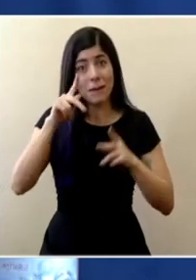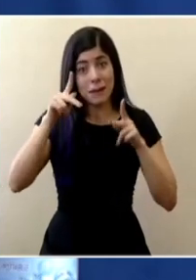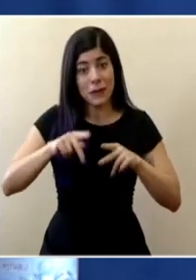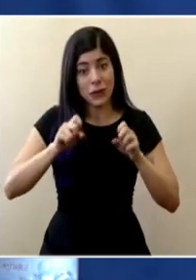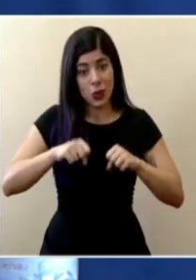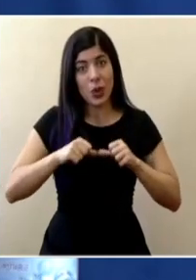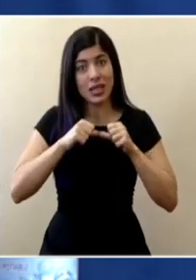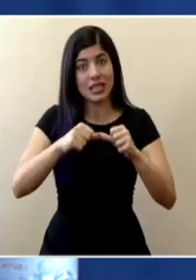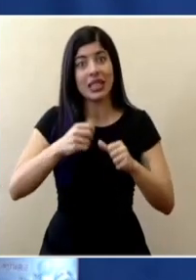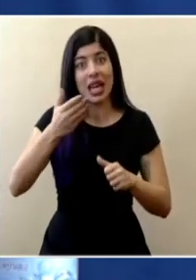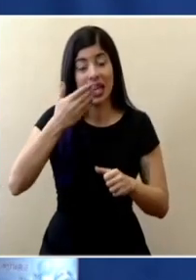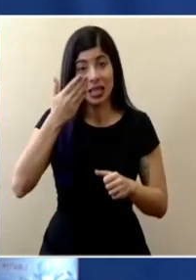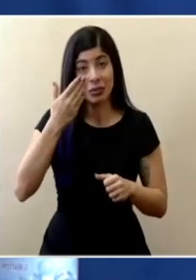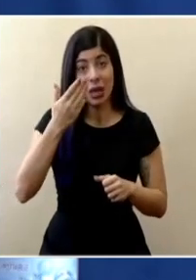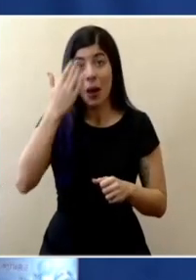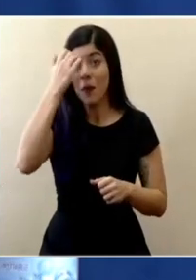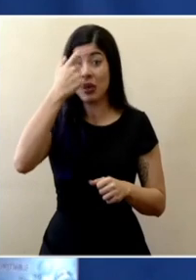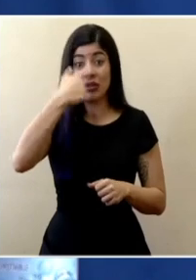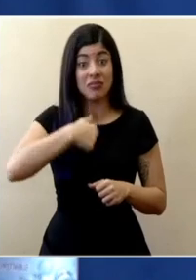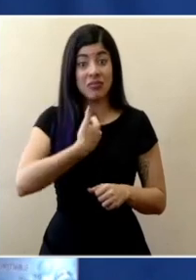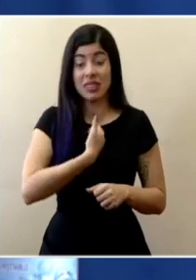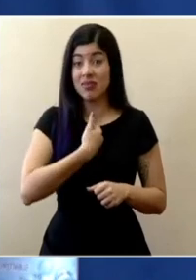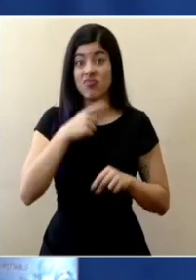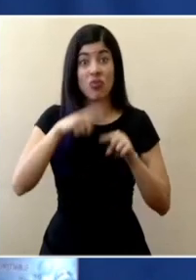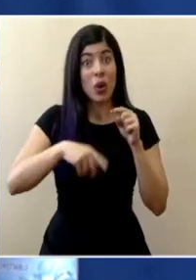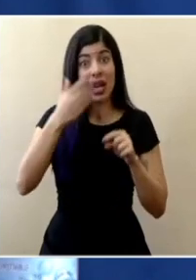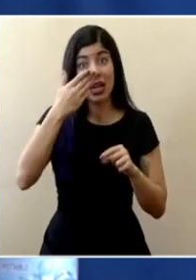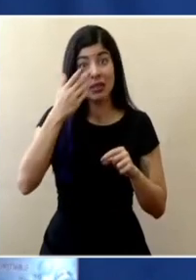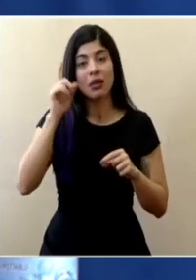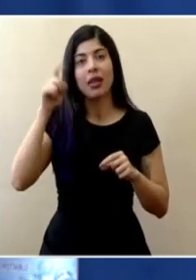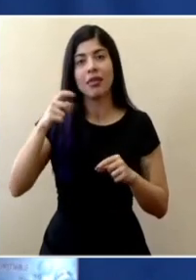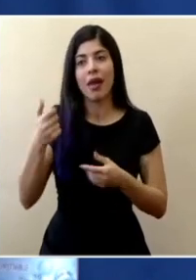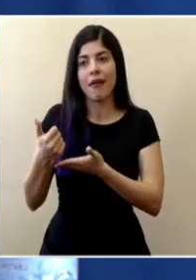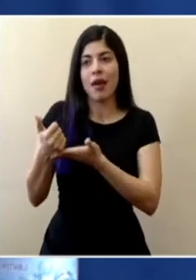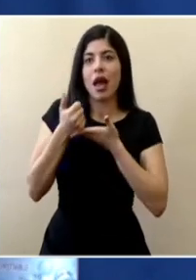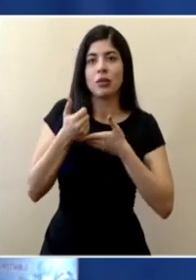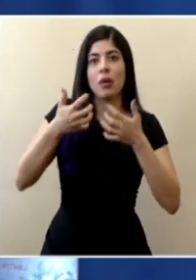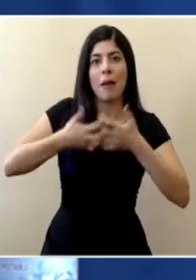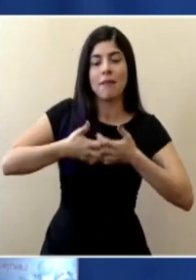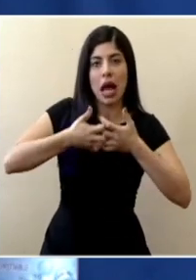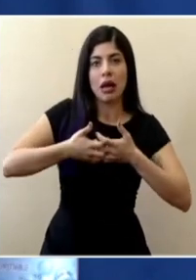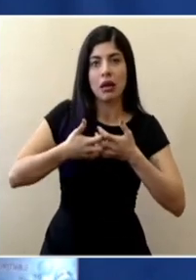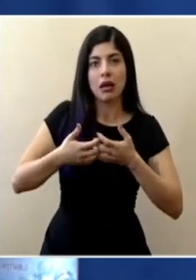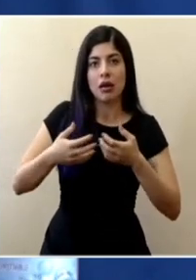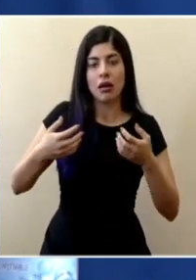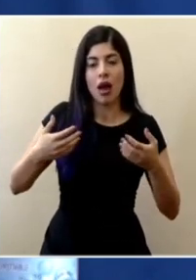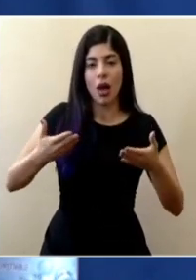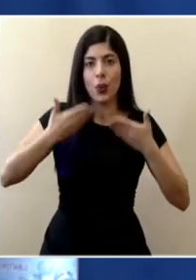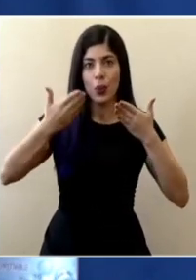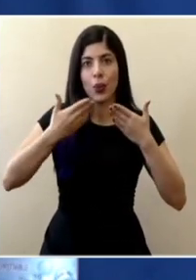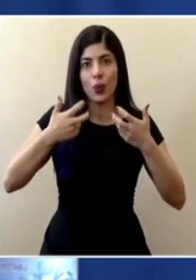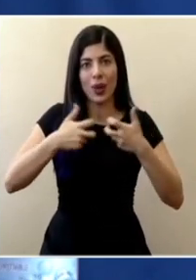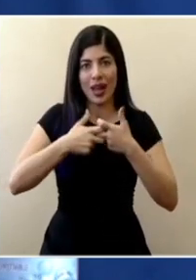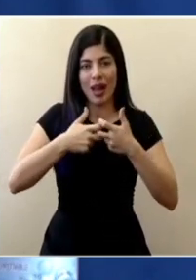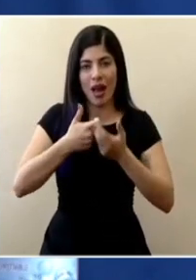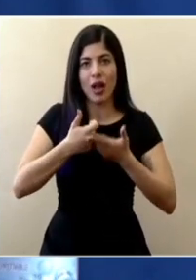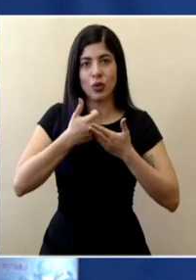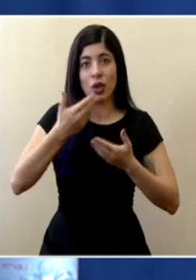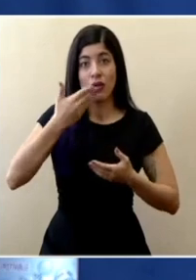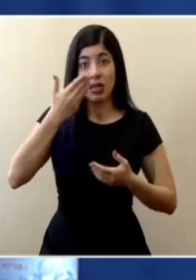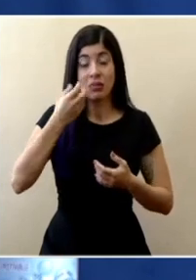siga respirando que ya falla no puede respirar por sí mismo y vamos a darle una asistencia médica solamente si la gente